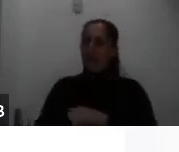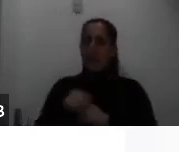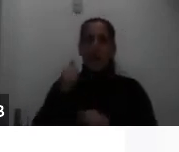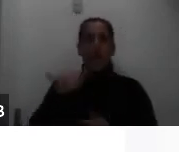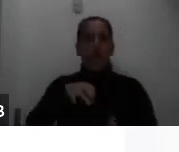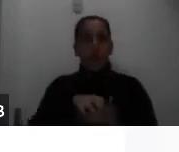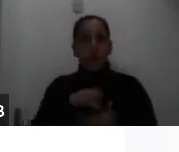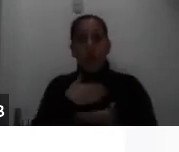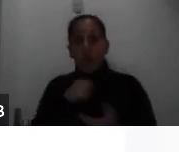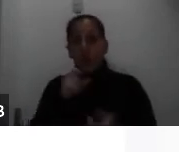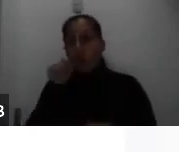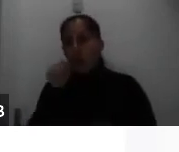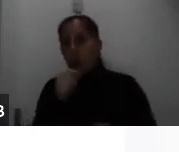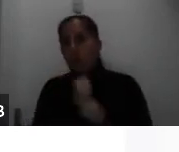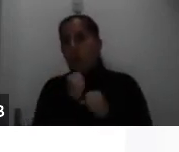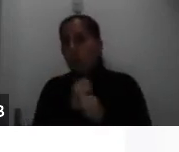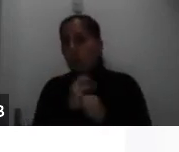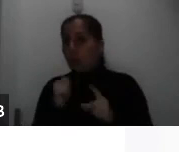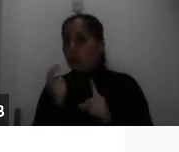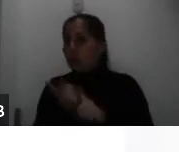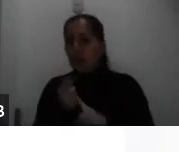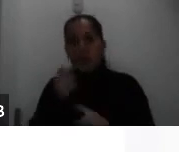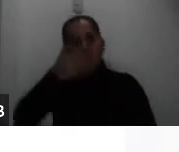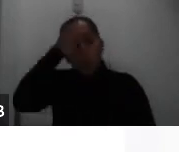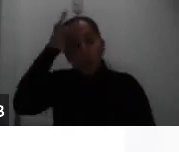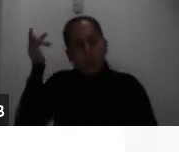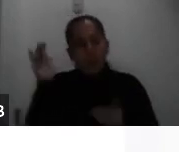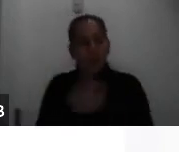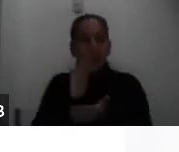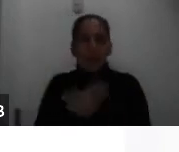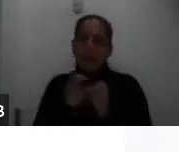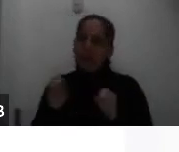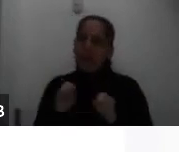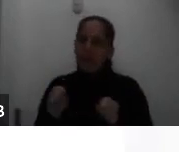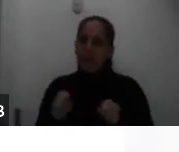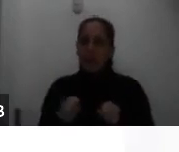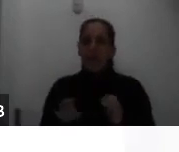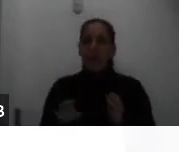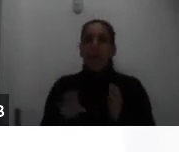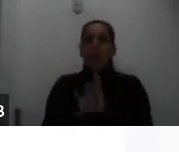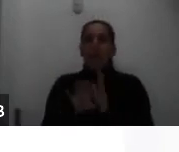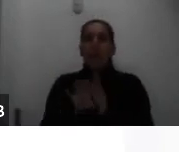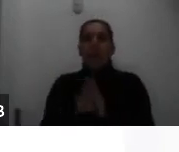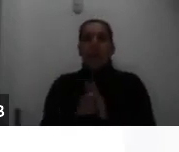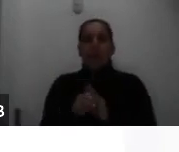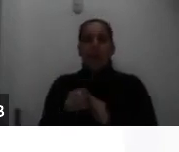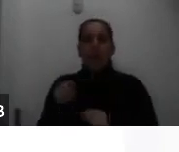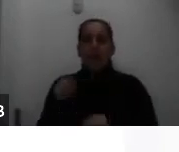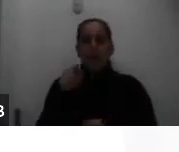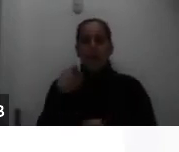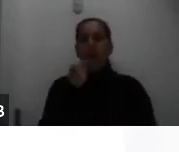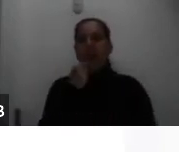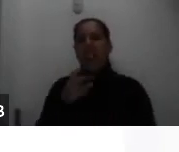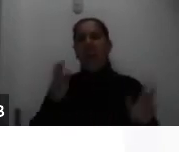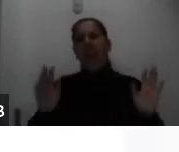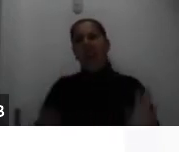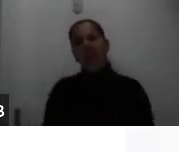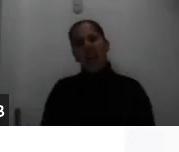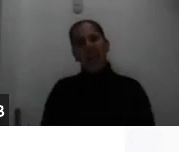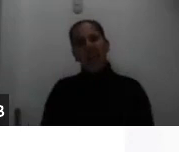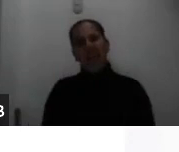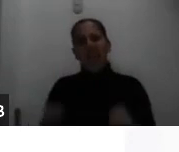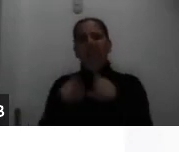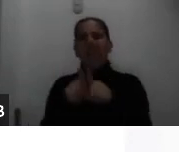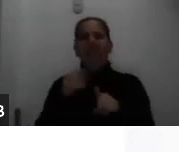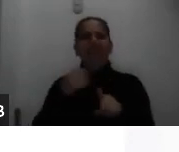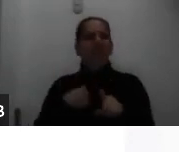documento si como les decía si aquí en este punto ustedes dicen uy es que mi hermano no me ha